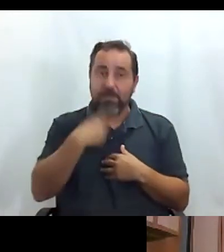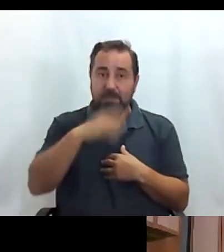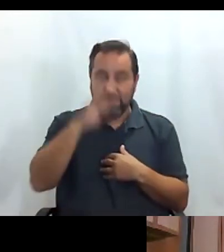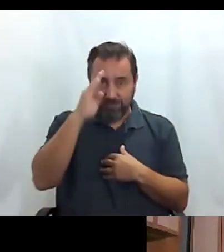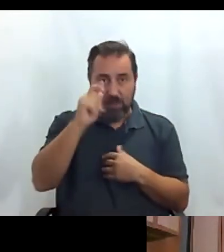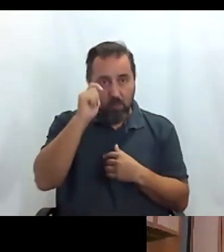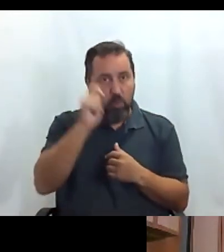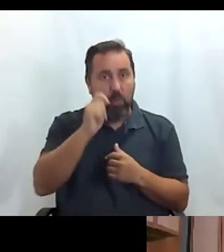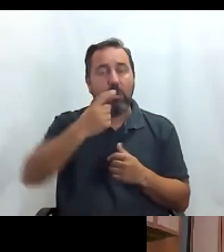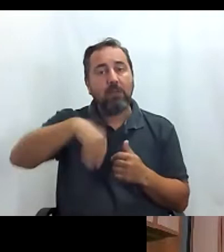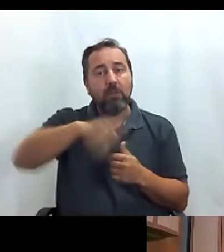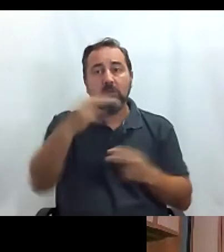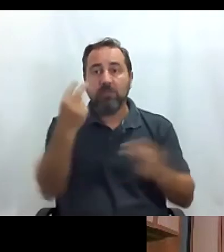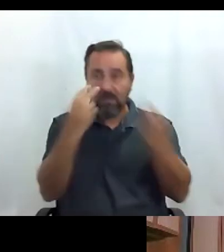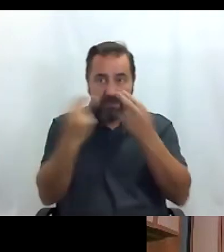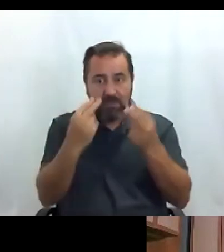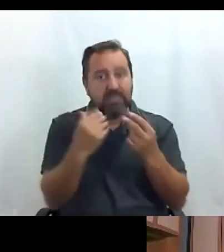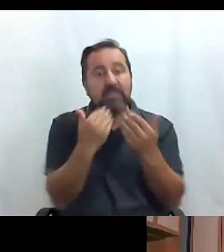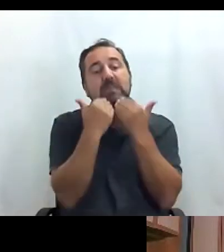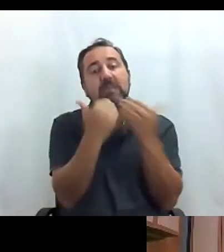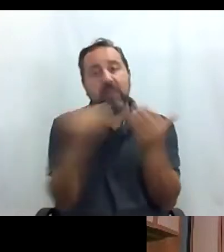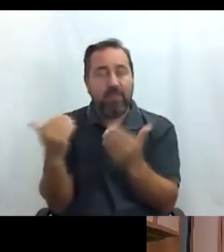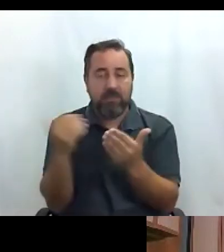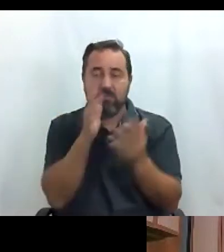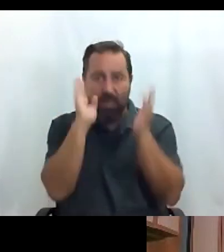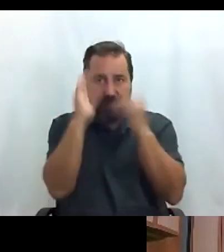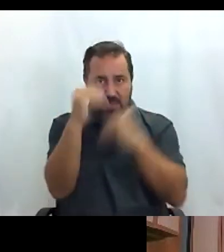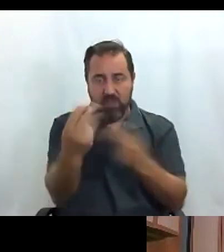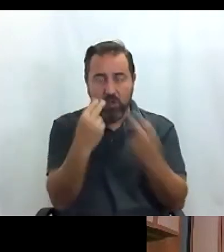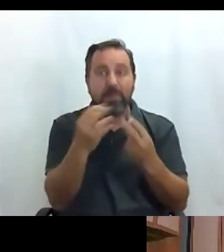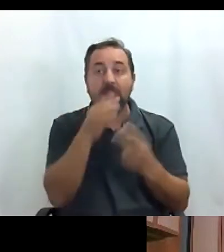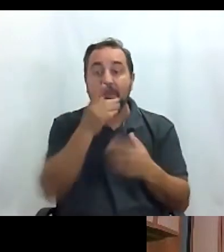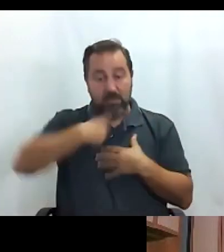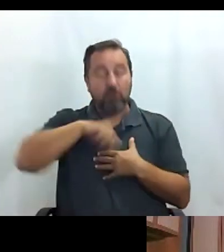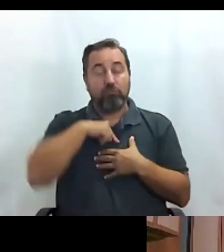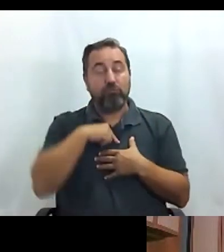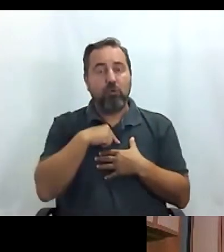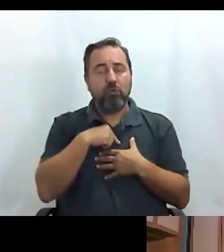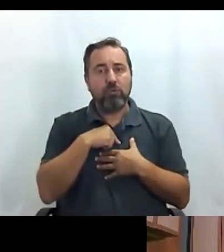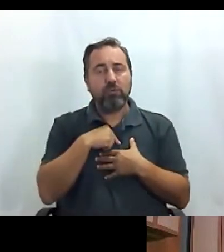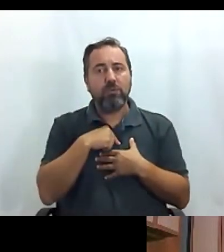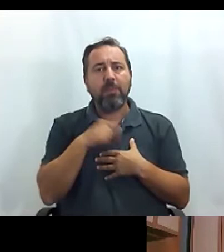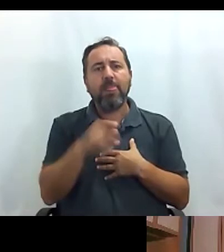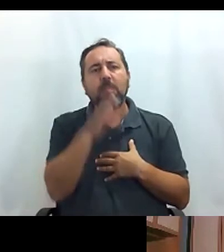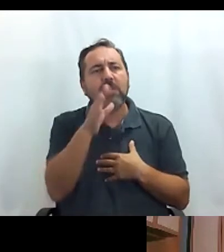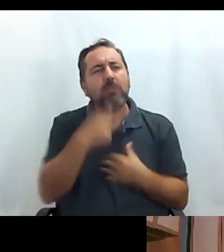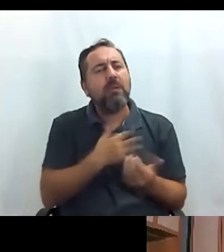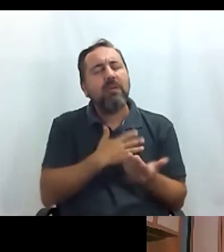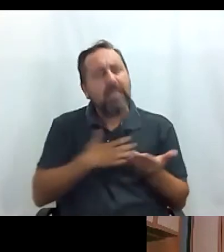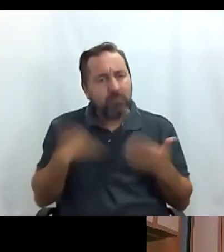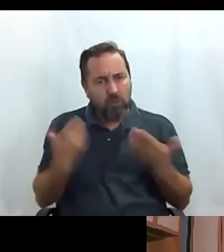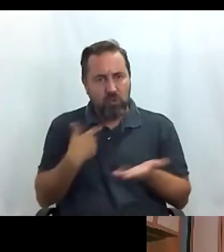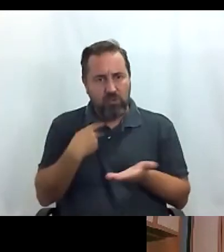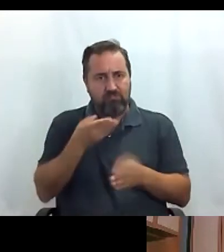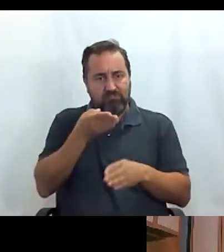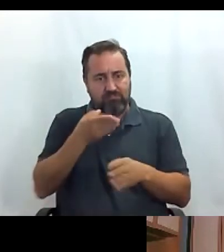nos están viendo y agradecerle su atención porque para nosotros el motivo por el que queríamos también estar hoy